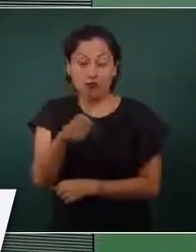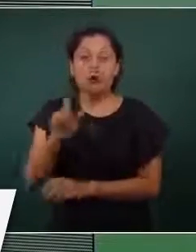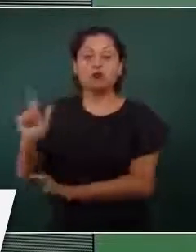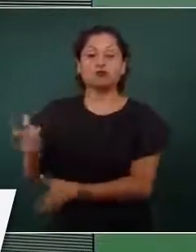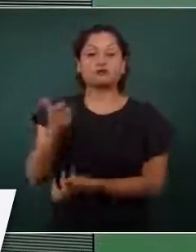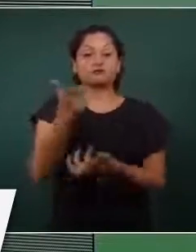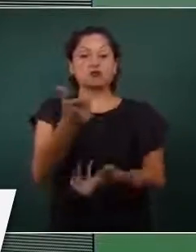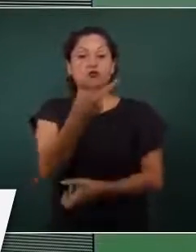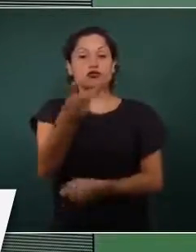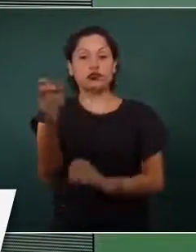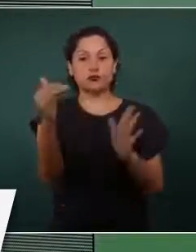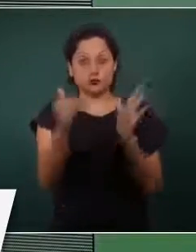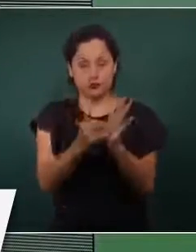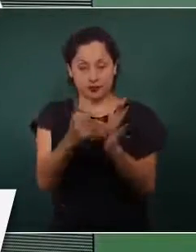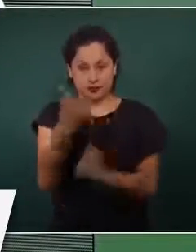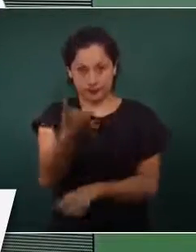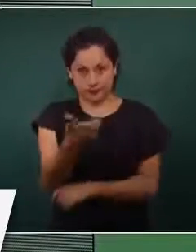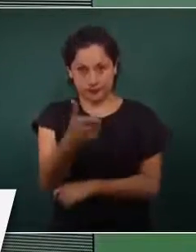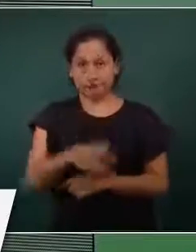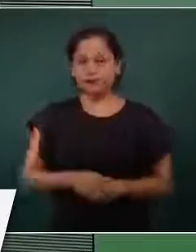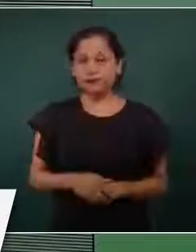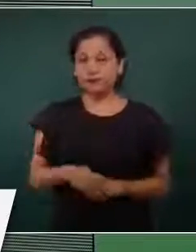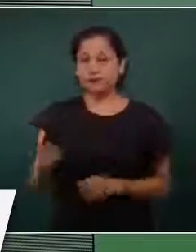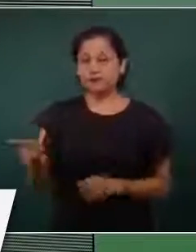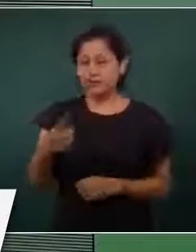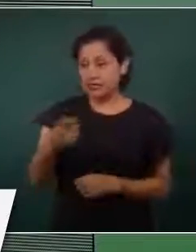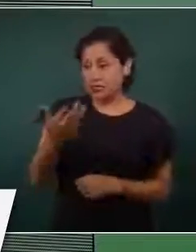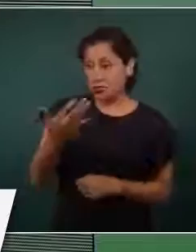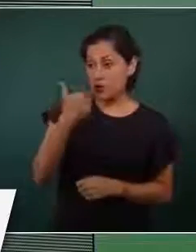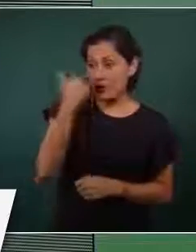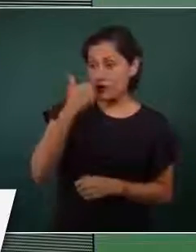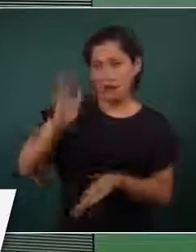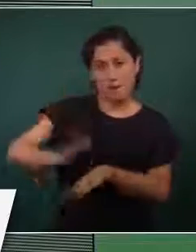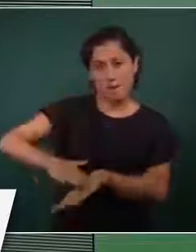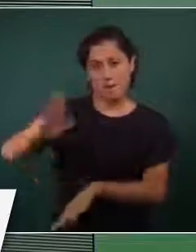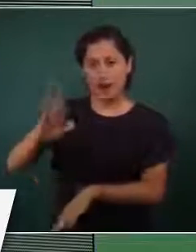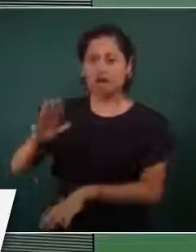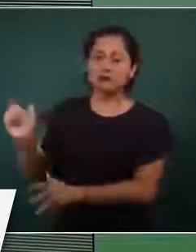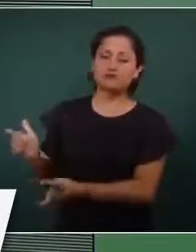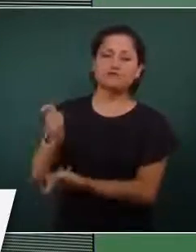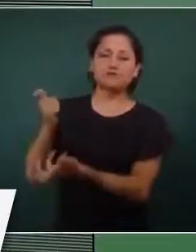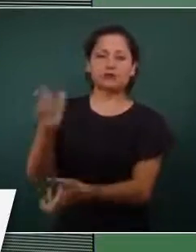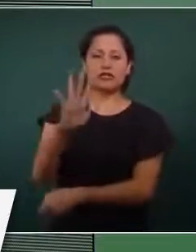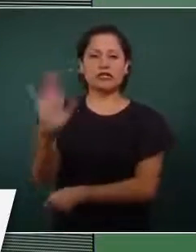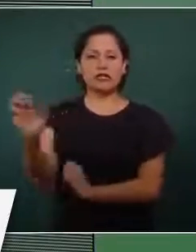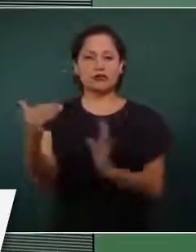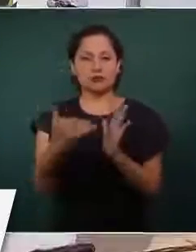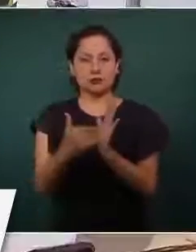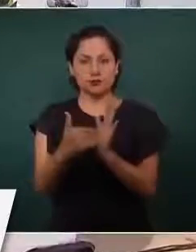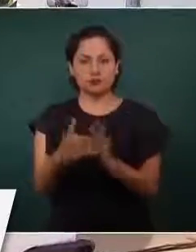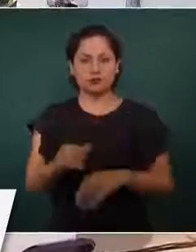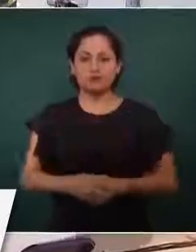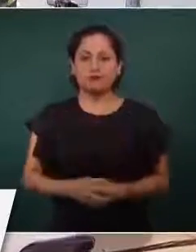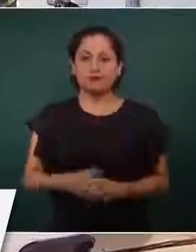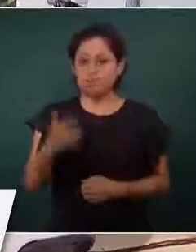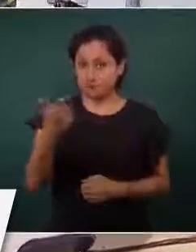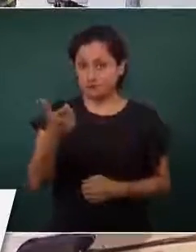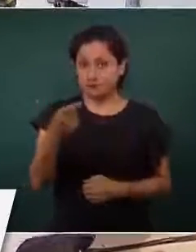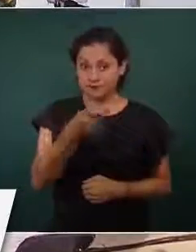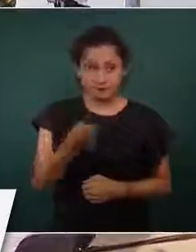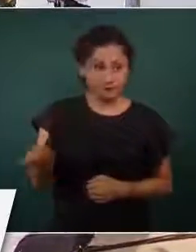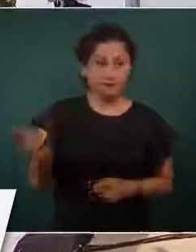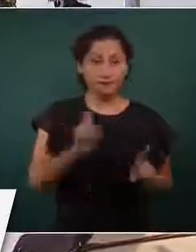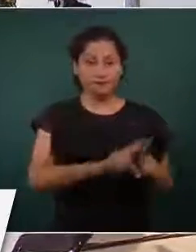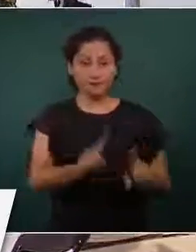pesos, si tiene más de 150 alumnos, 500 mil pesos. Así estamos